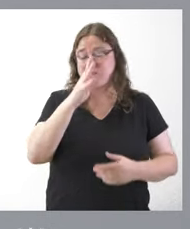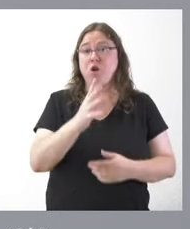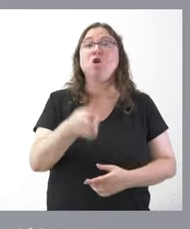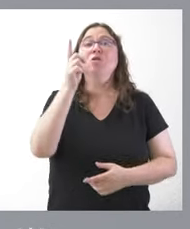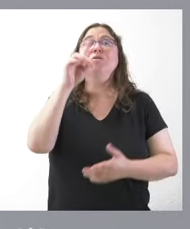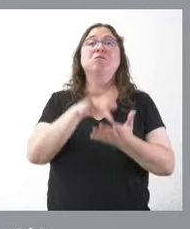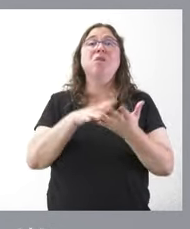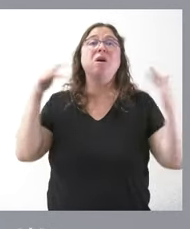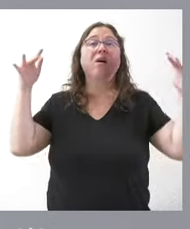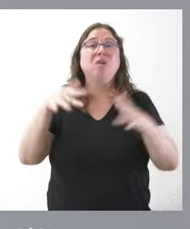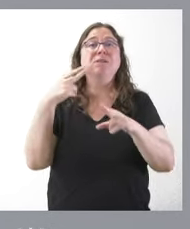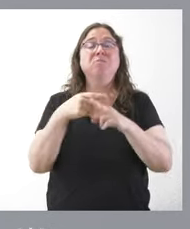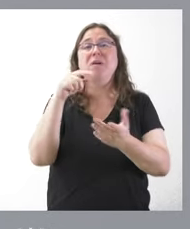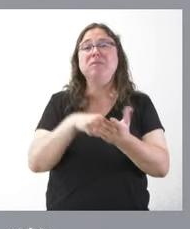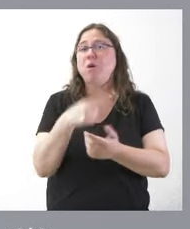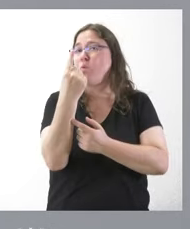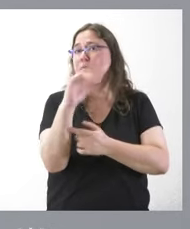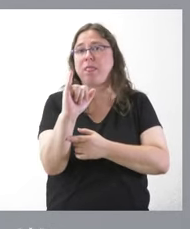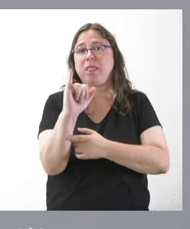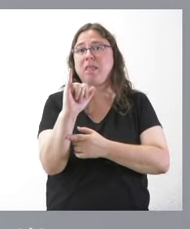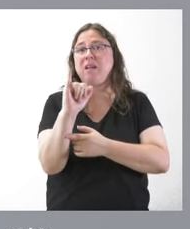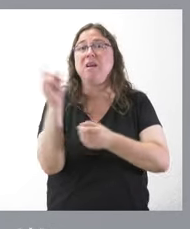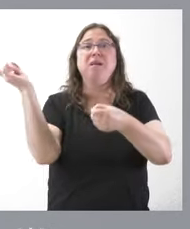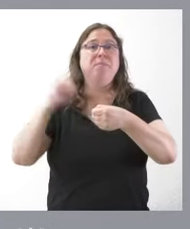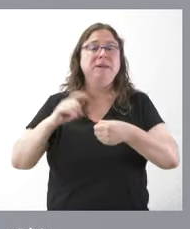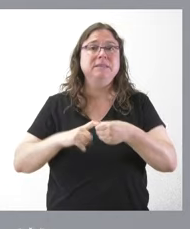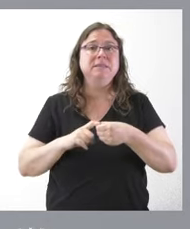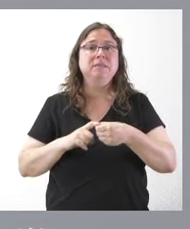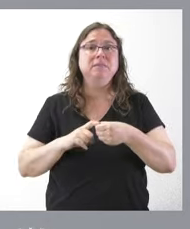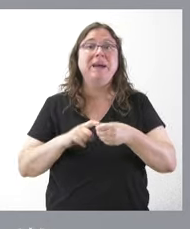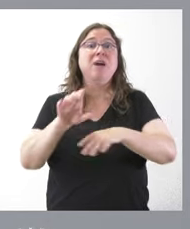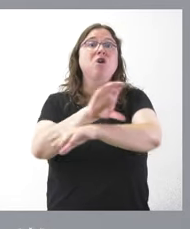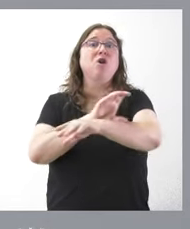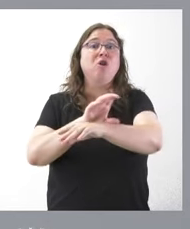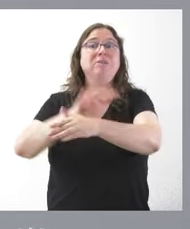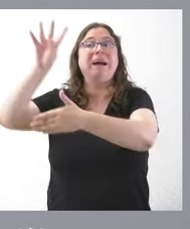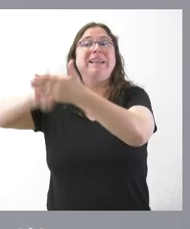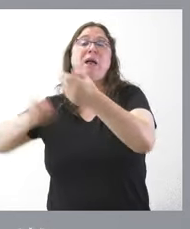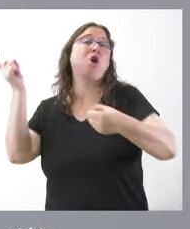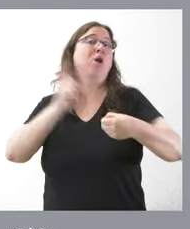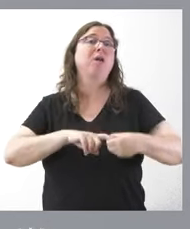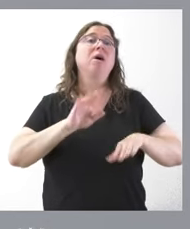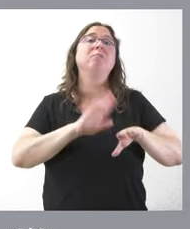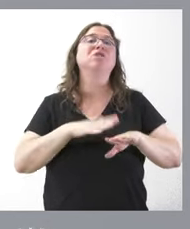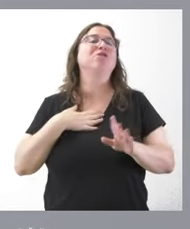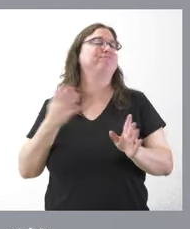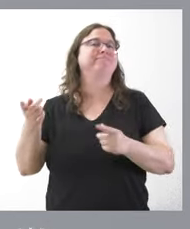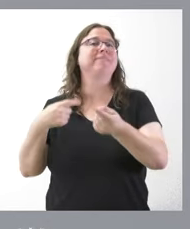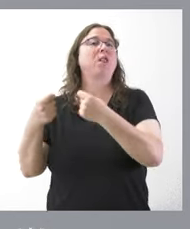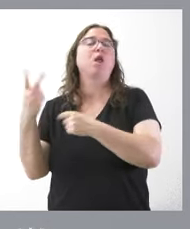ha celebrado un consejo de política fiscal y financiera y ahí no existiera la consejera de Cataluña porque dijo que ella iba a negociar